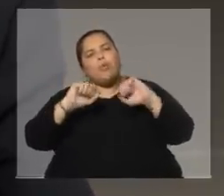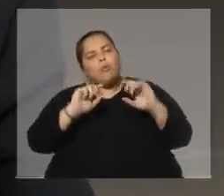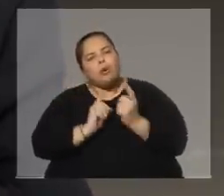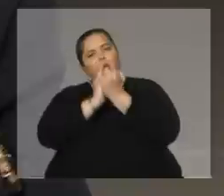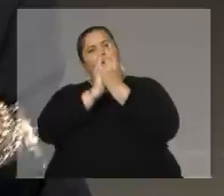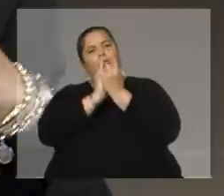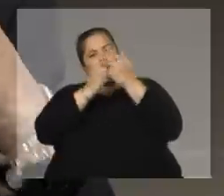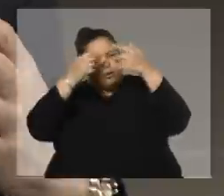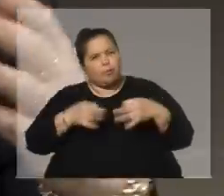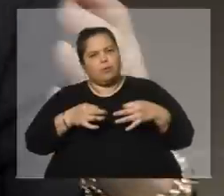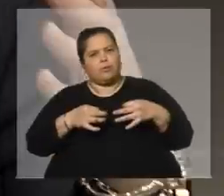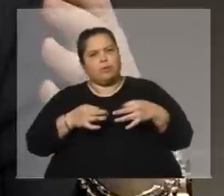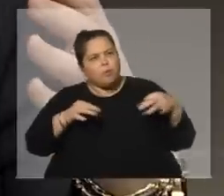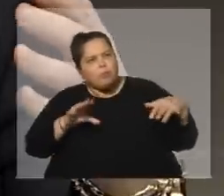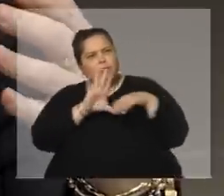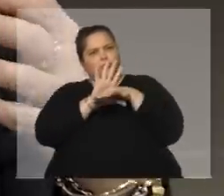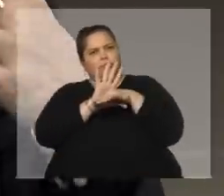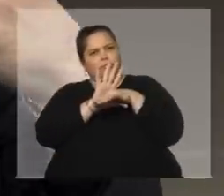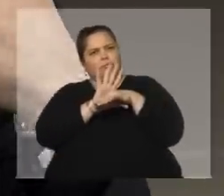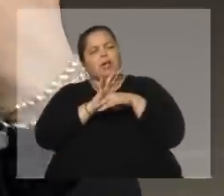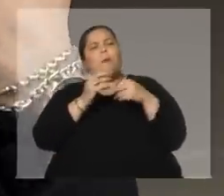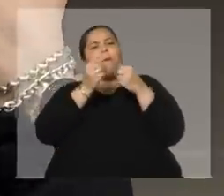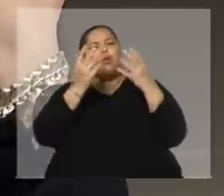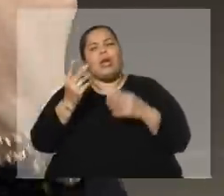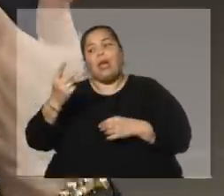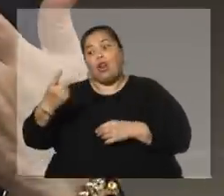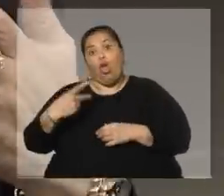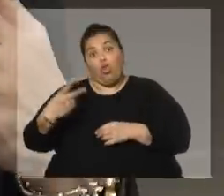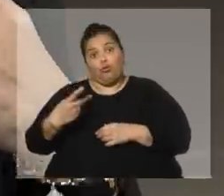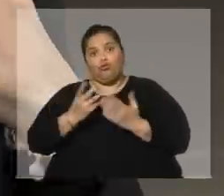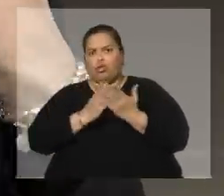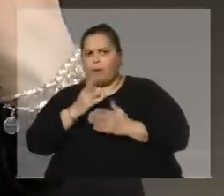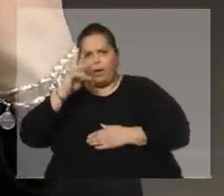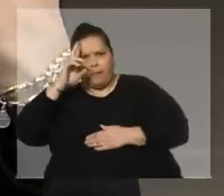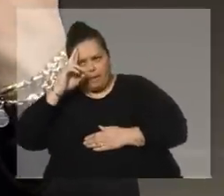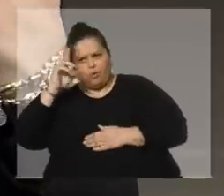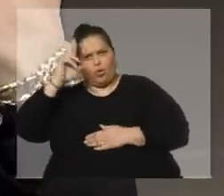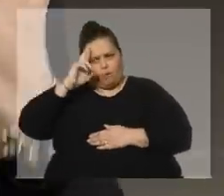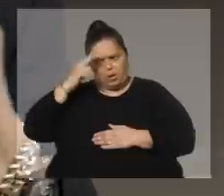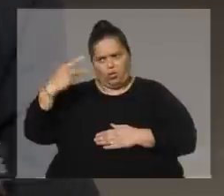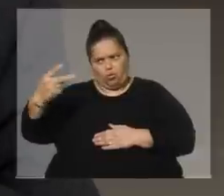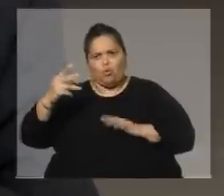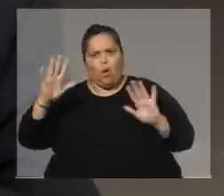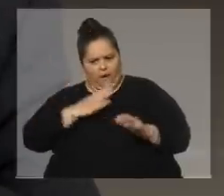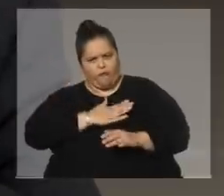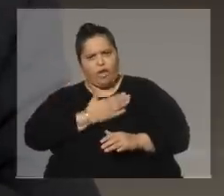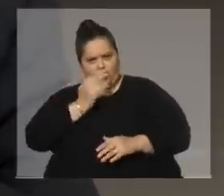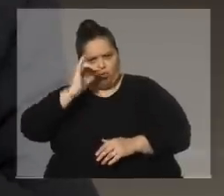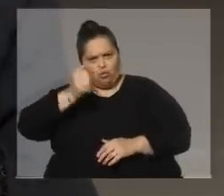Porque cualquiera de los dos, a pesar del respeto y del afecto,